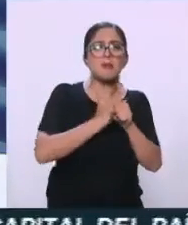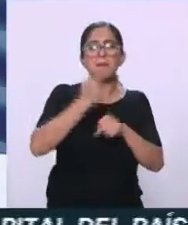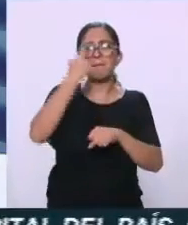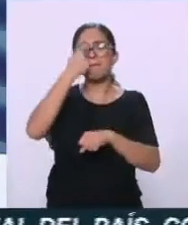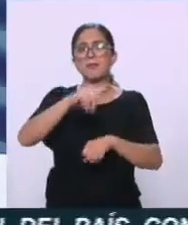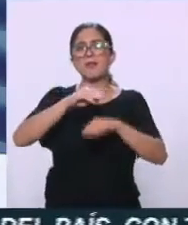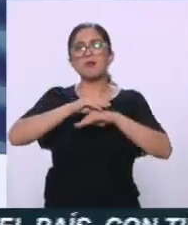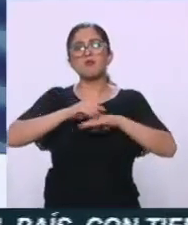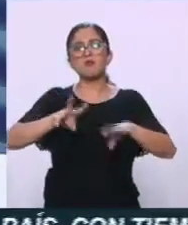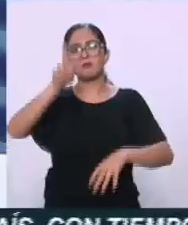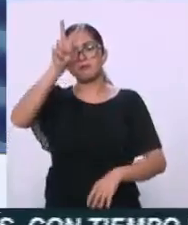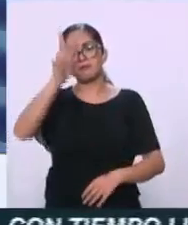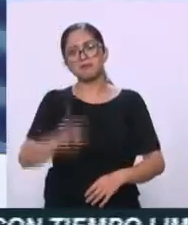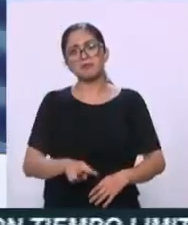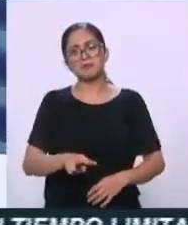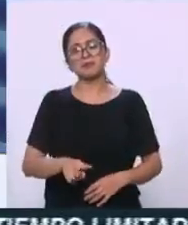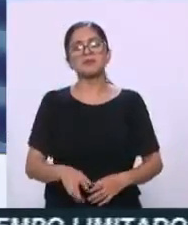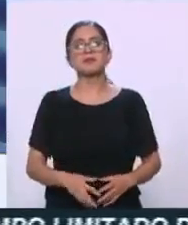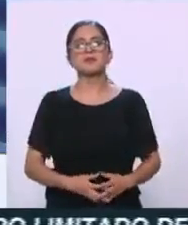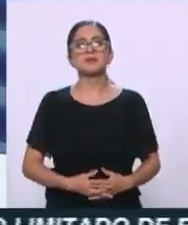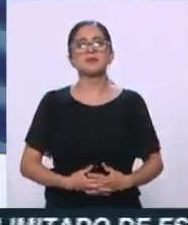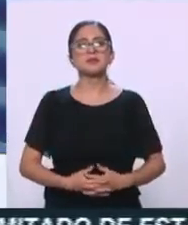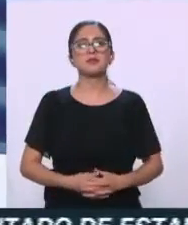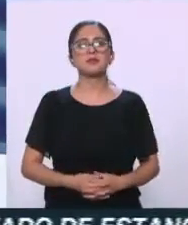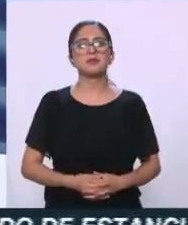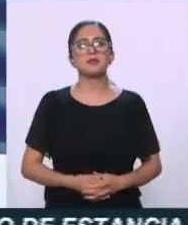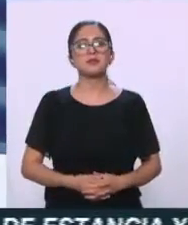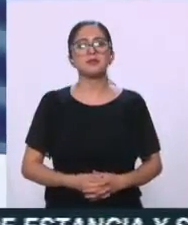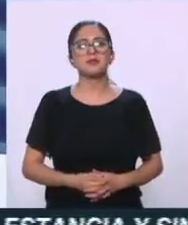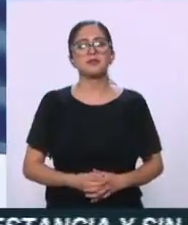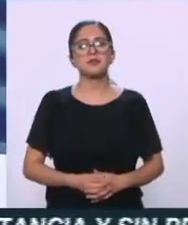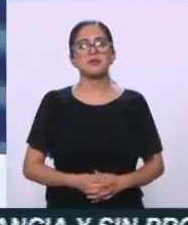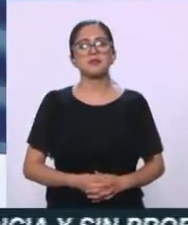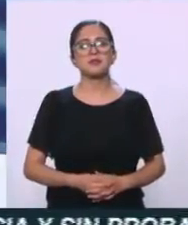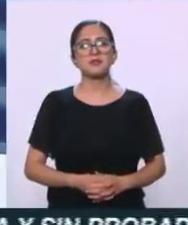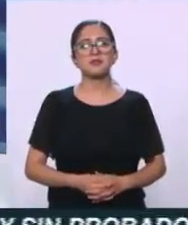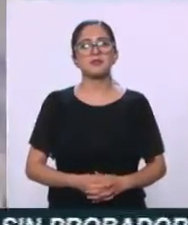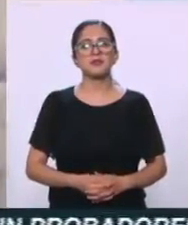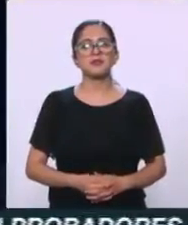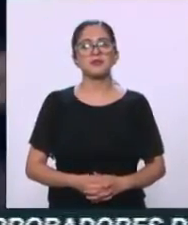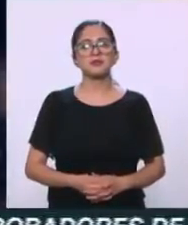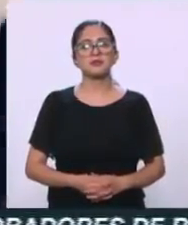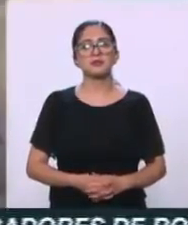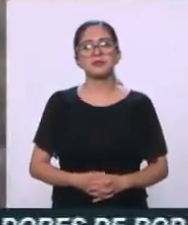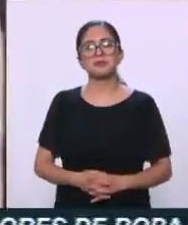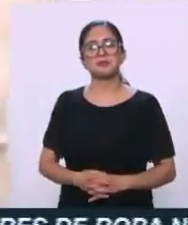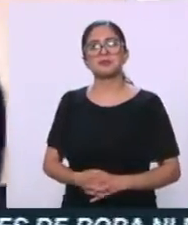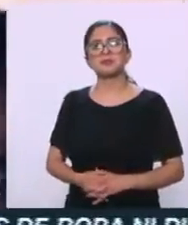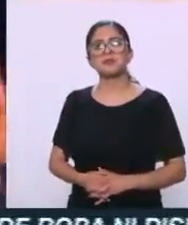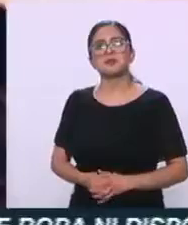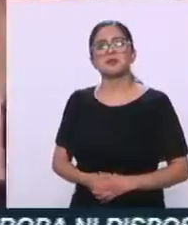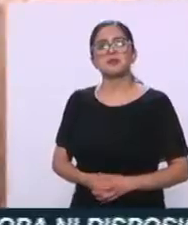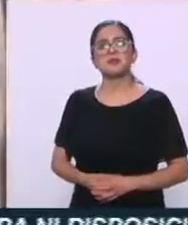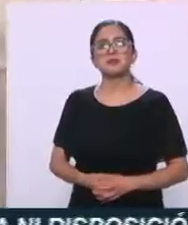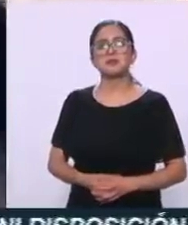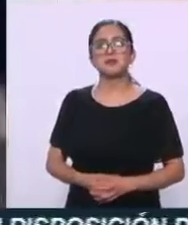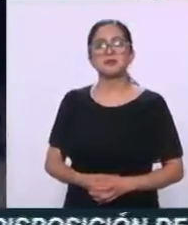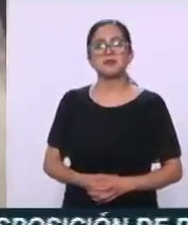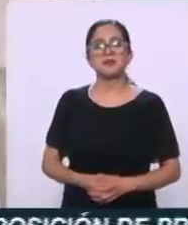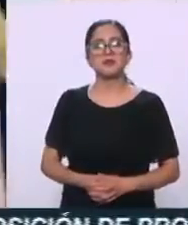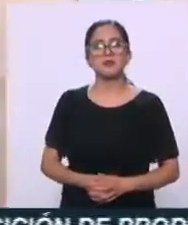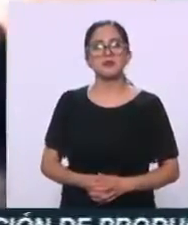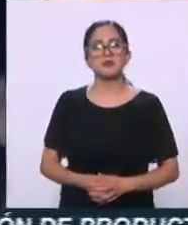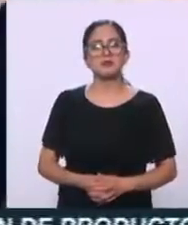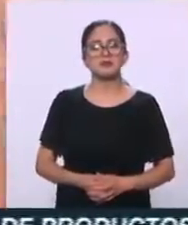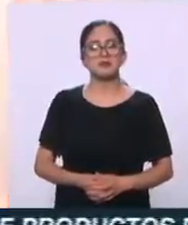verdad? Sí, mira, creo que a diferencia de cómo se dieron